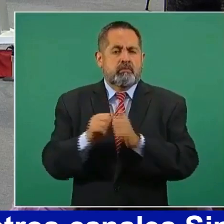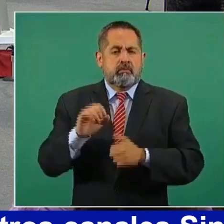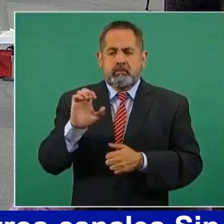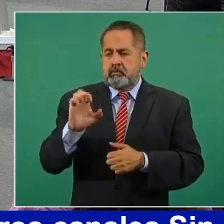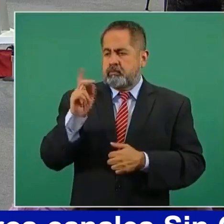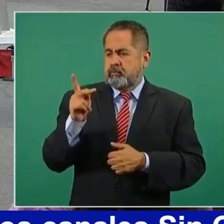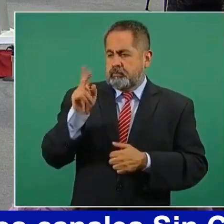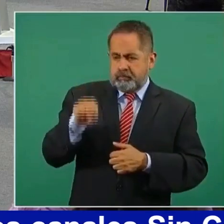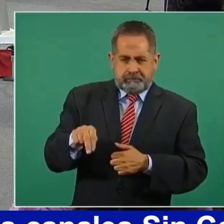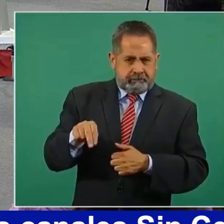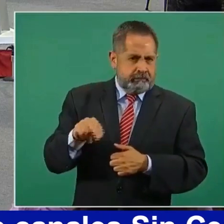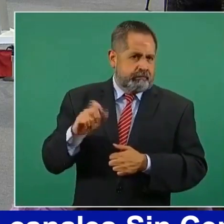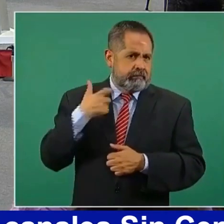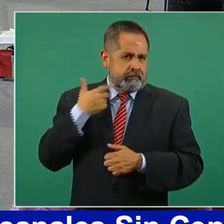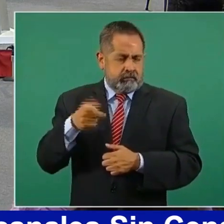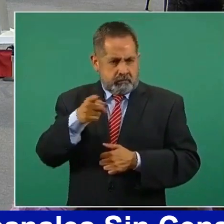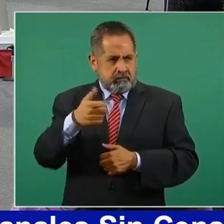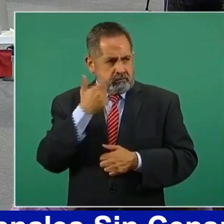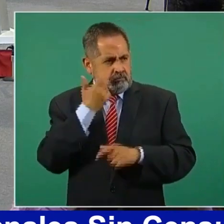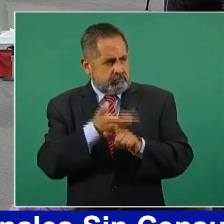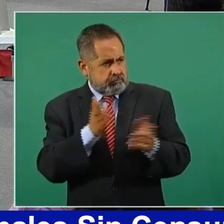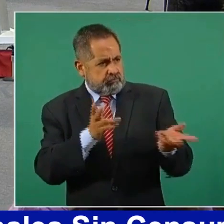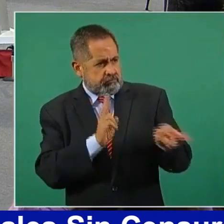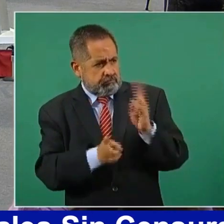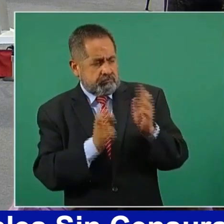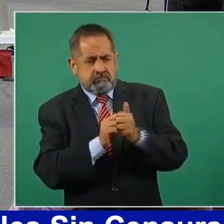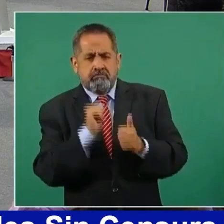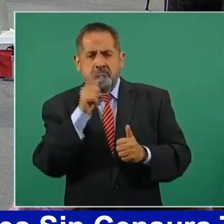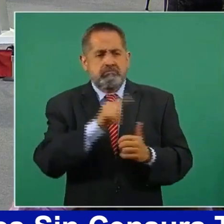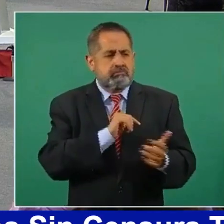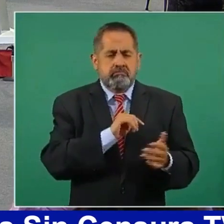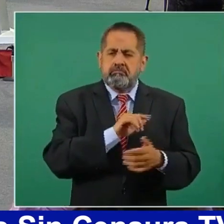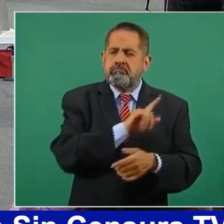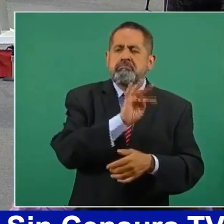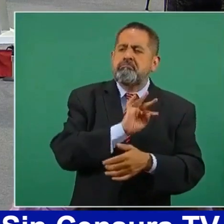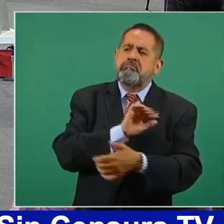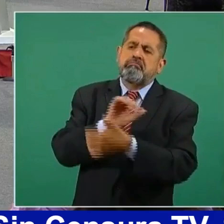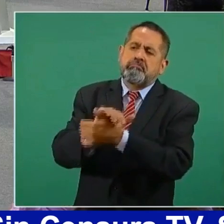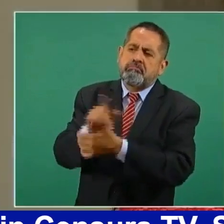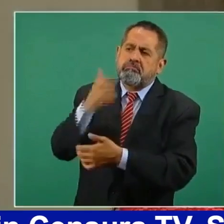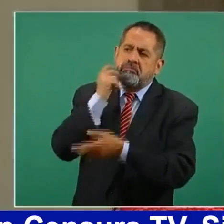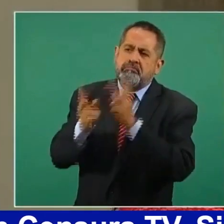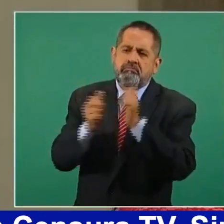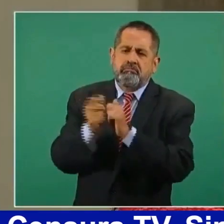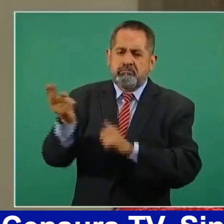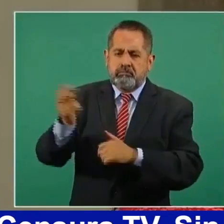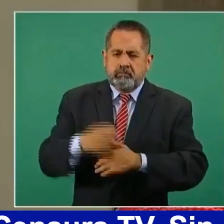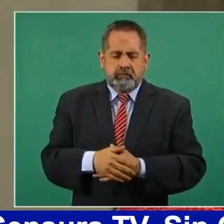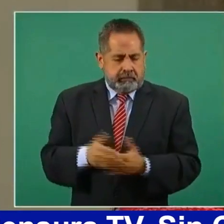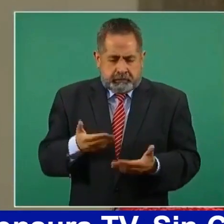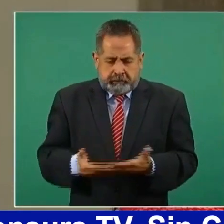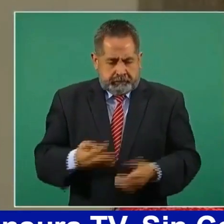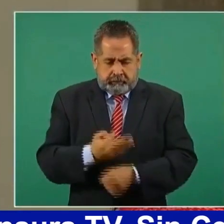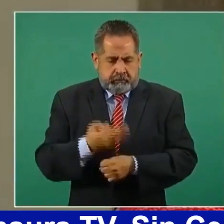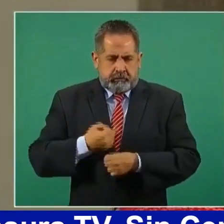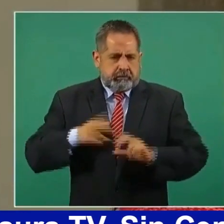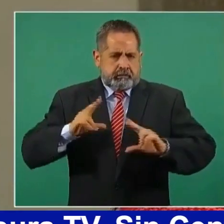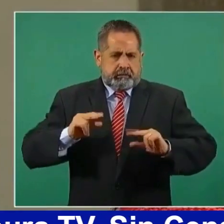¿Dejaría la puerta abierta por si le busca Lorenzo? Ahora no, porque